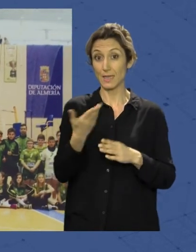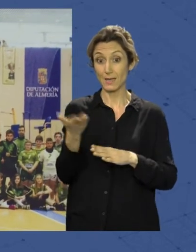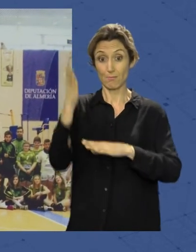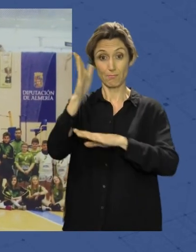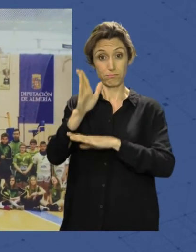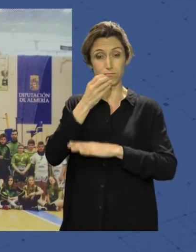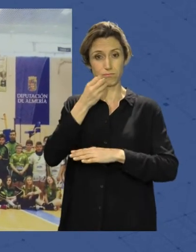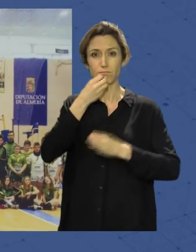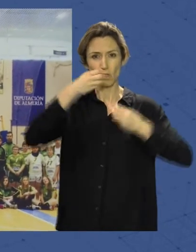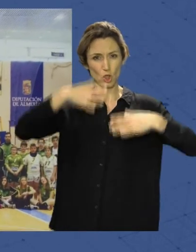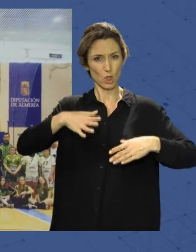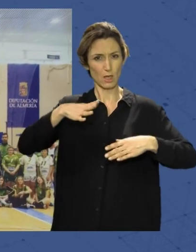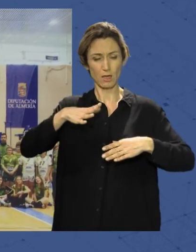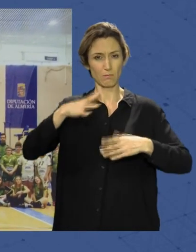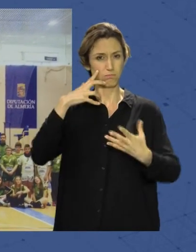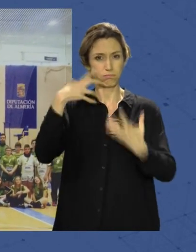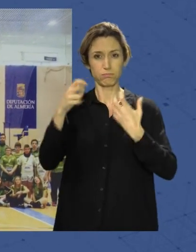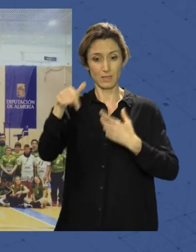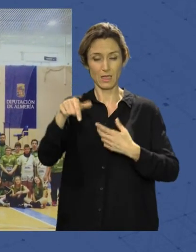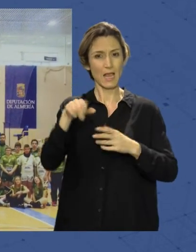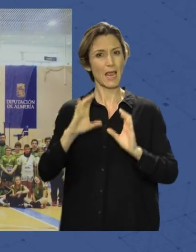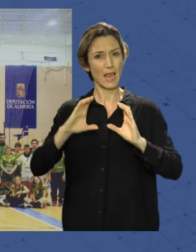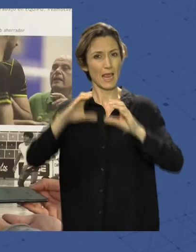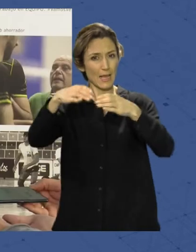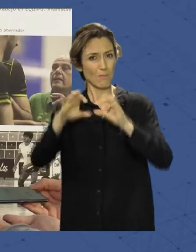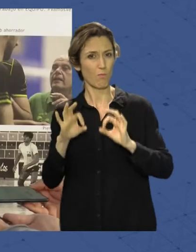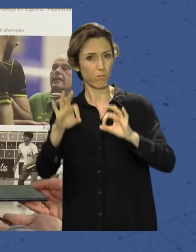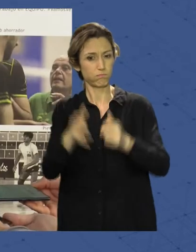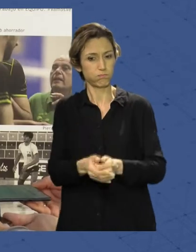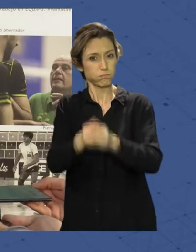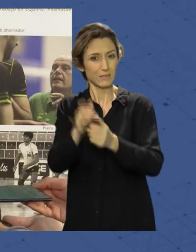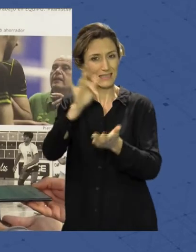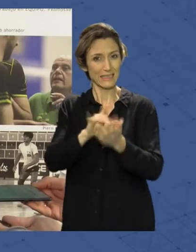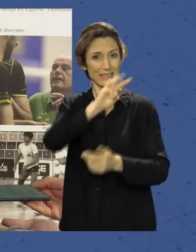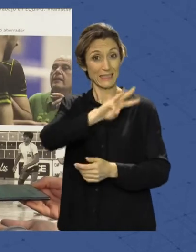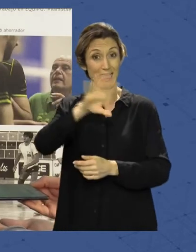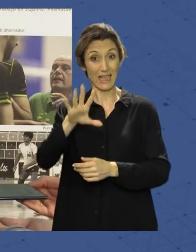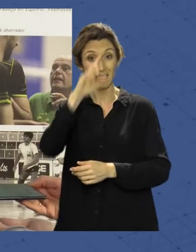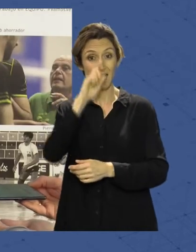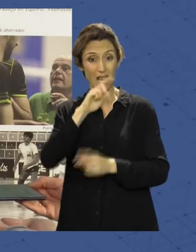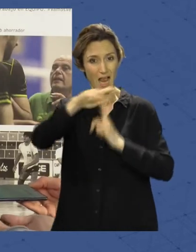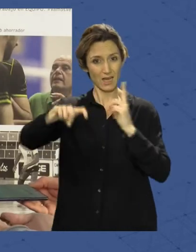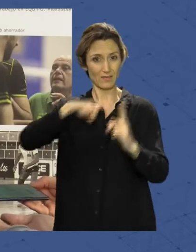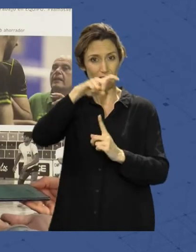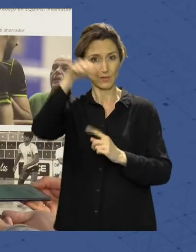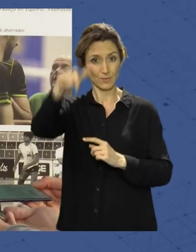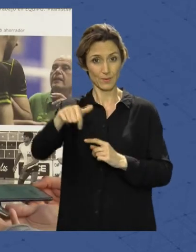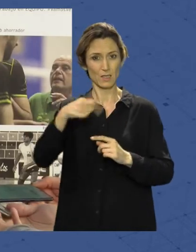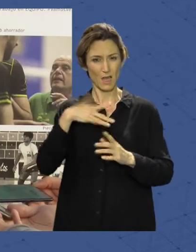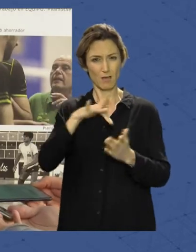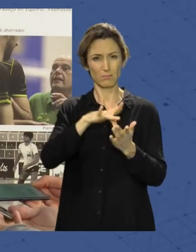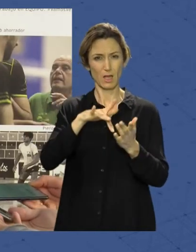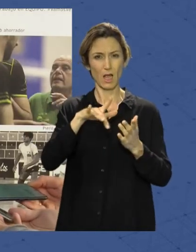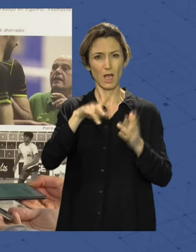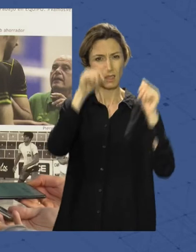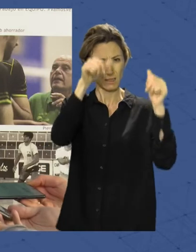deportivo en cuanto a títulos. Un equipo que celebra el 35 aniversario, con decenas de títulos